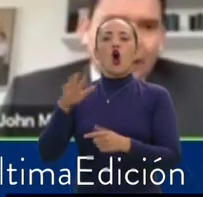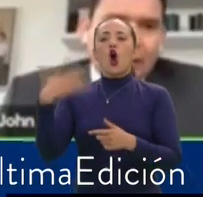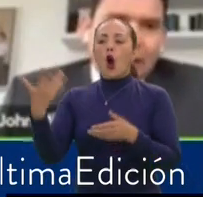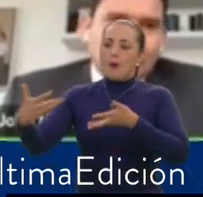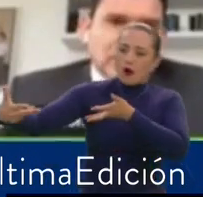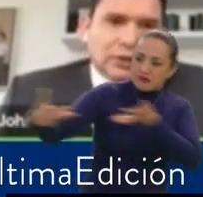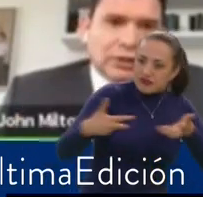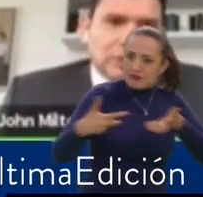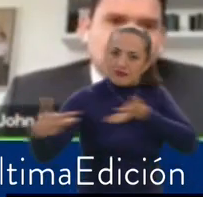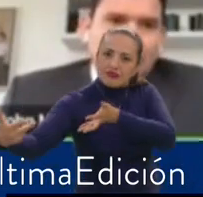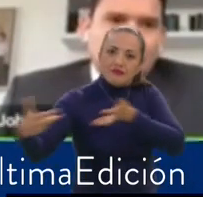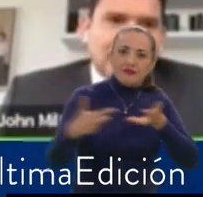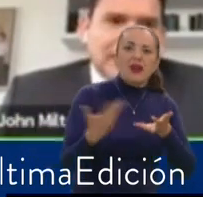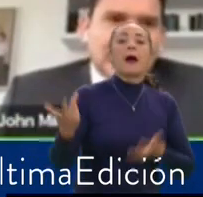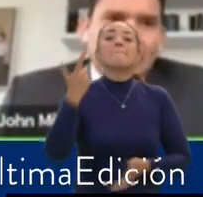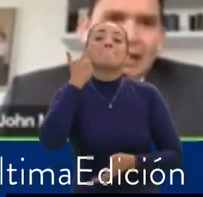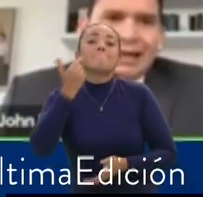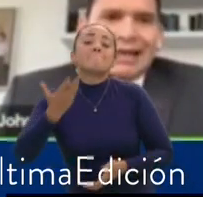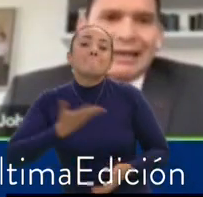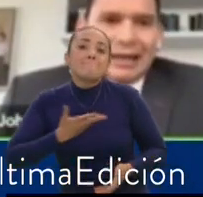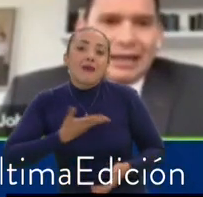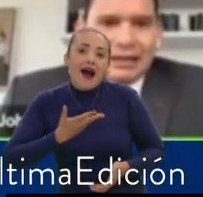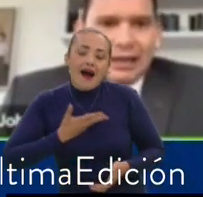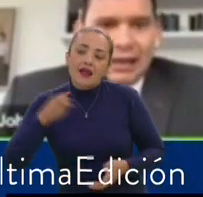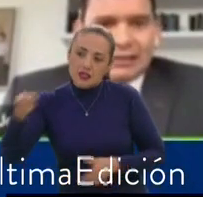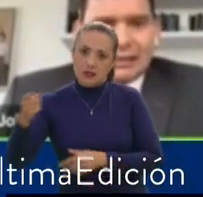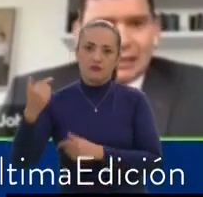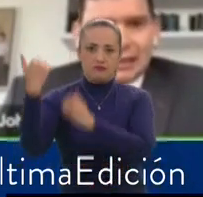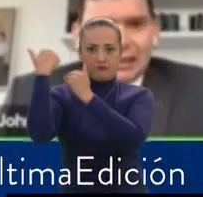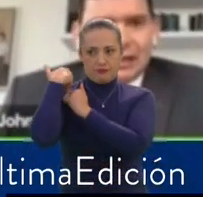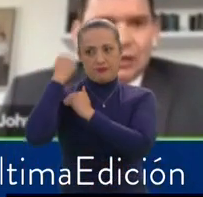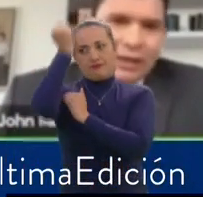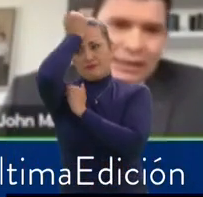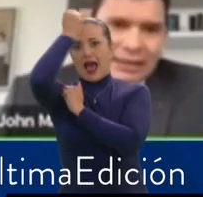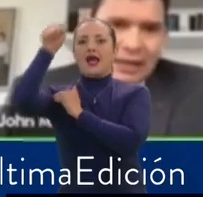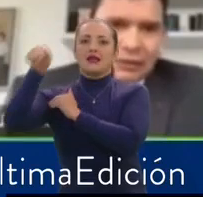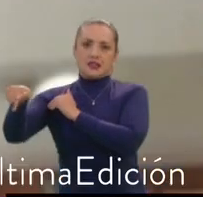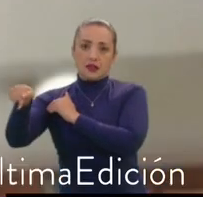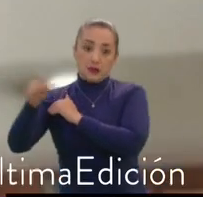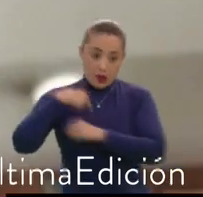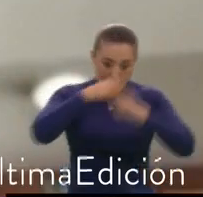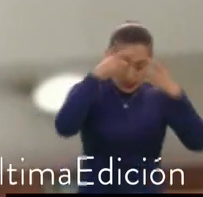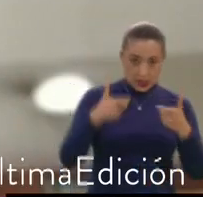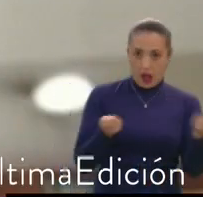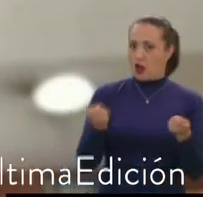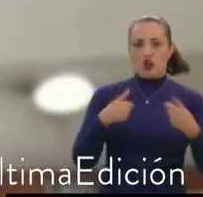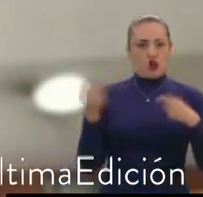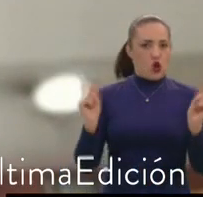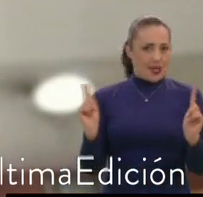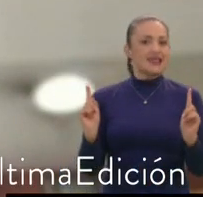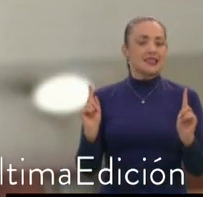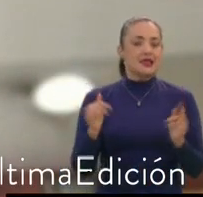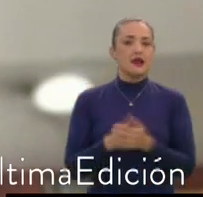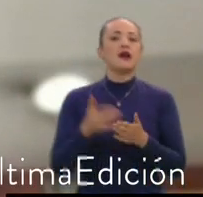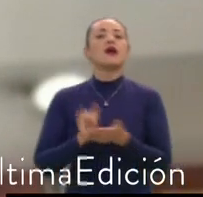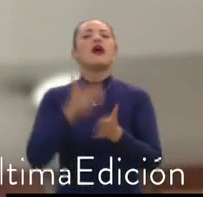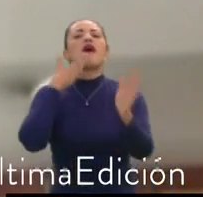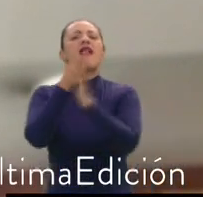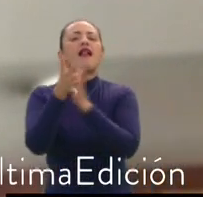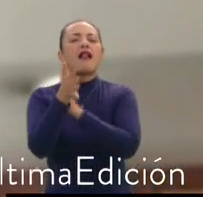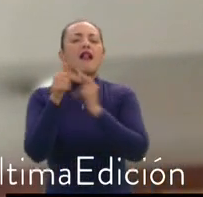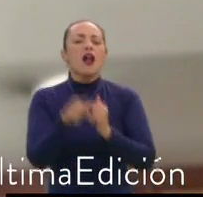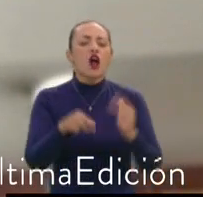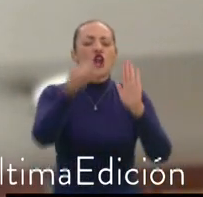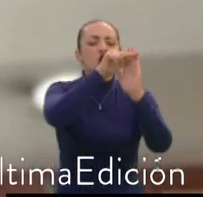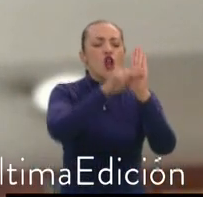colaborativa, donde los padres de familia lideran esa estrategia, no el Estado. La ponente del proyecto explicó que la norma tiene